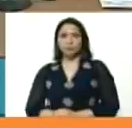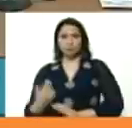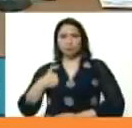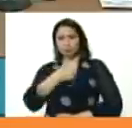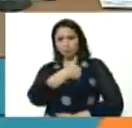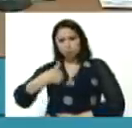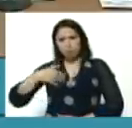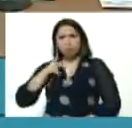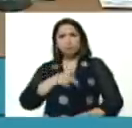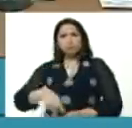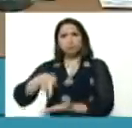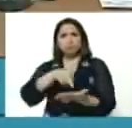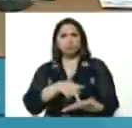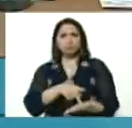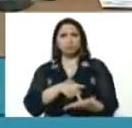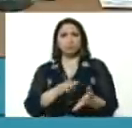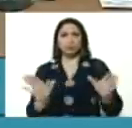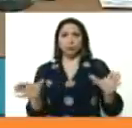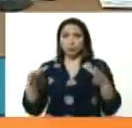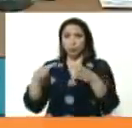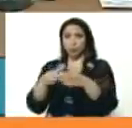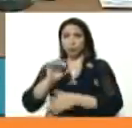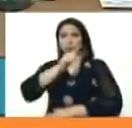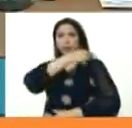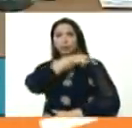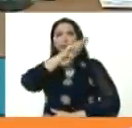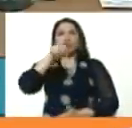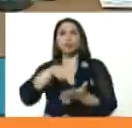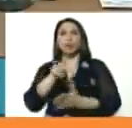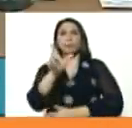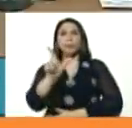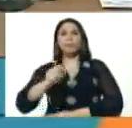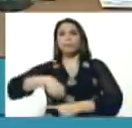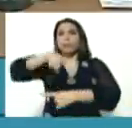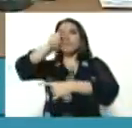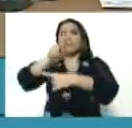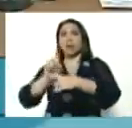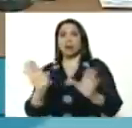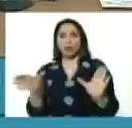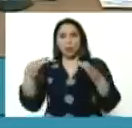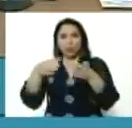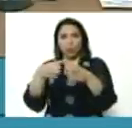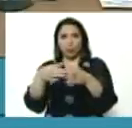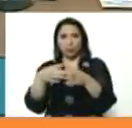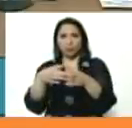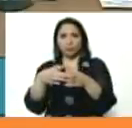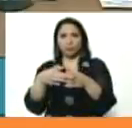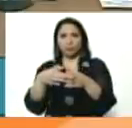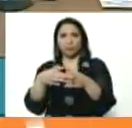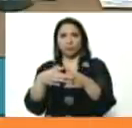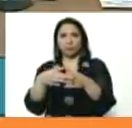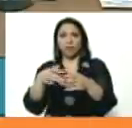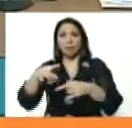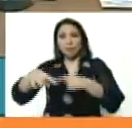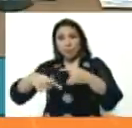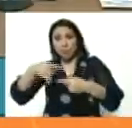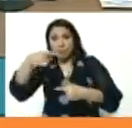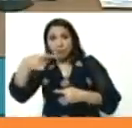de esta reunión de la Dirección Nacional, que es la primera reunión luego